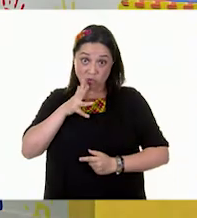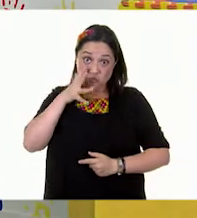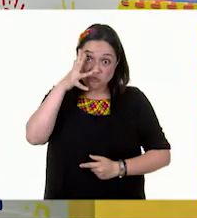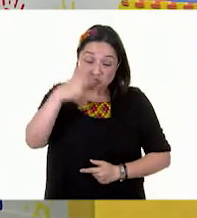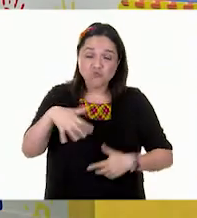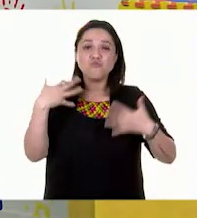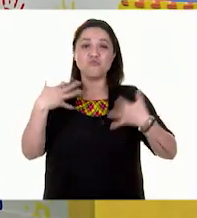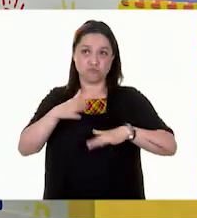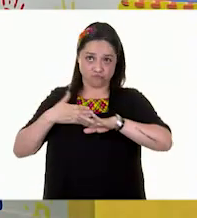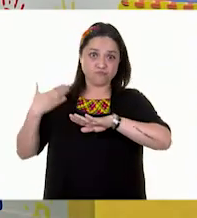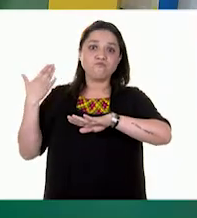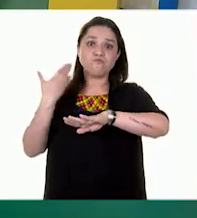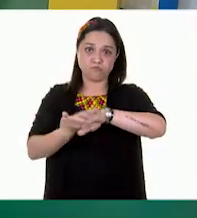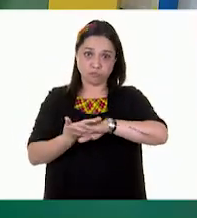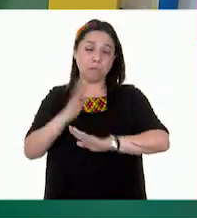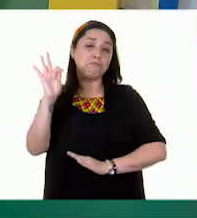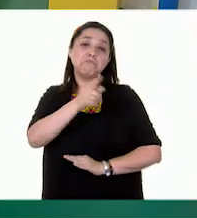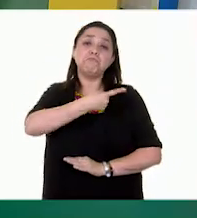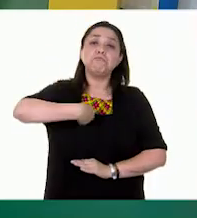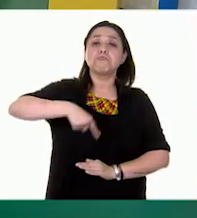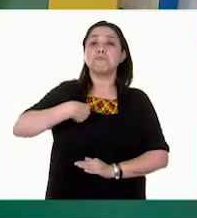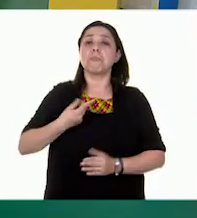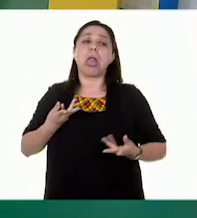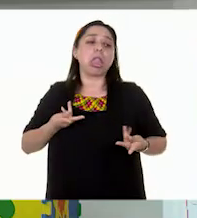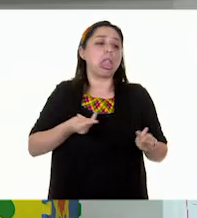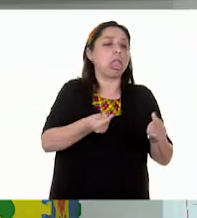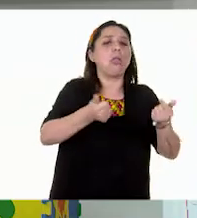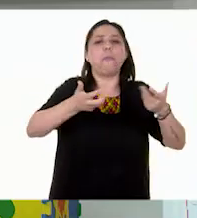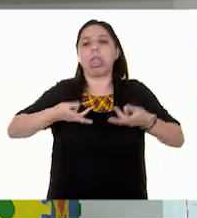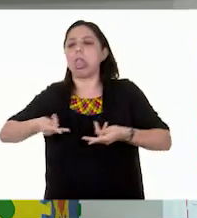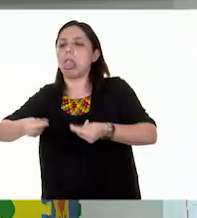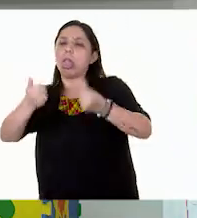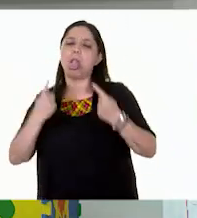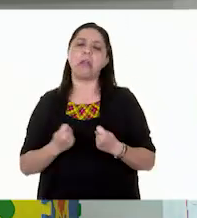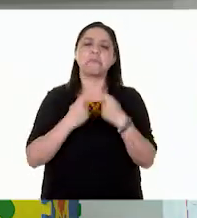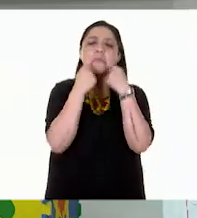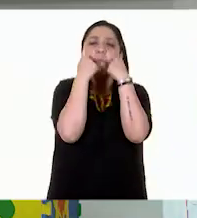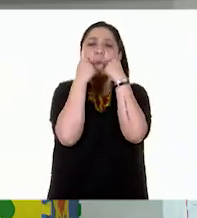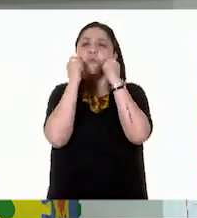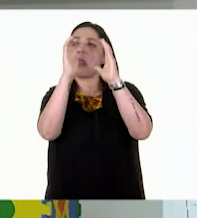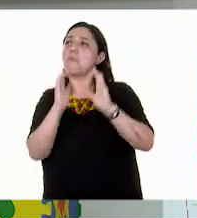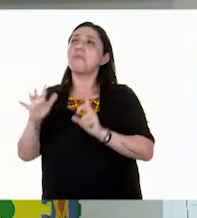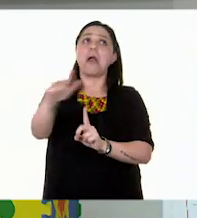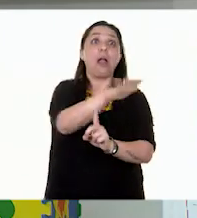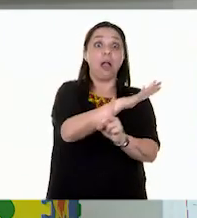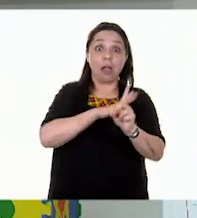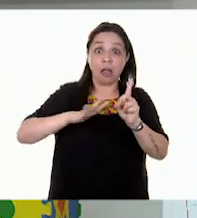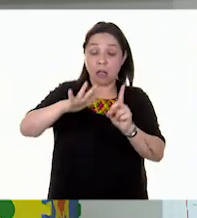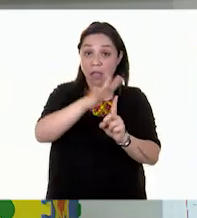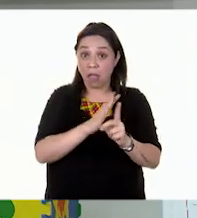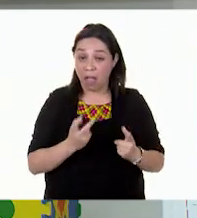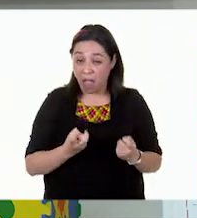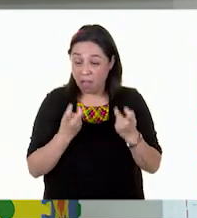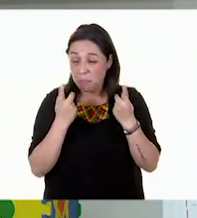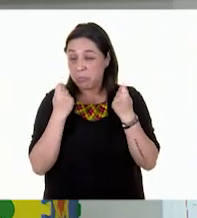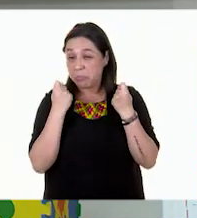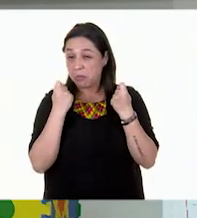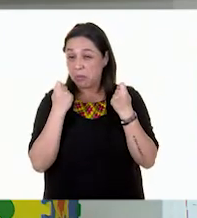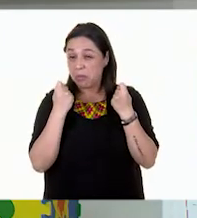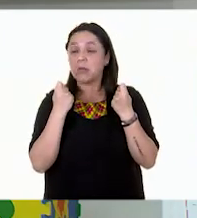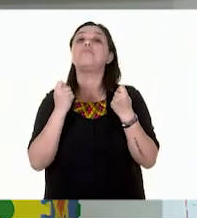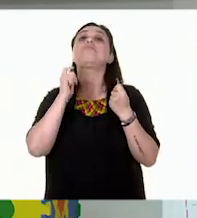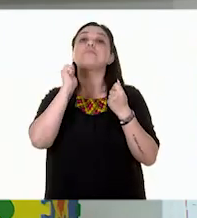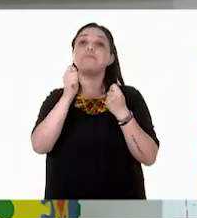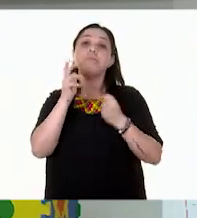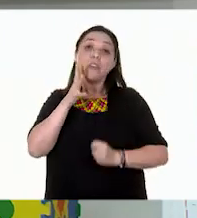desmedido de los recursos y no mantenemos el equilibrio ecológico, impediremos que otras personas puedan gozar de sus